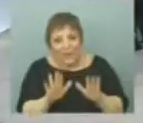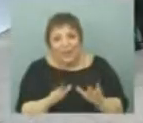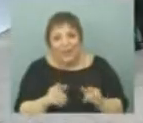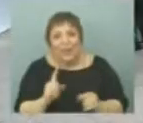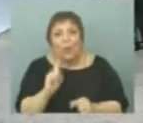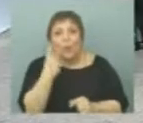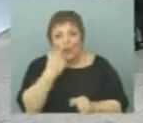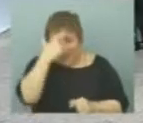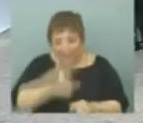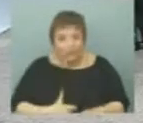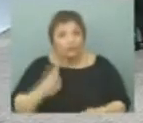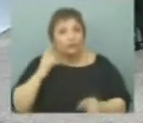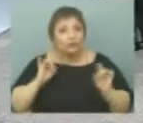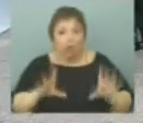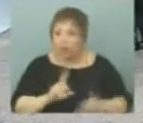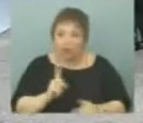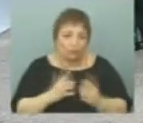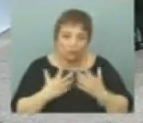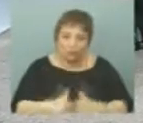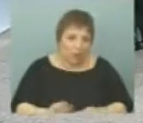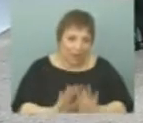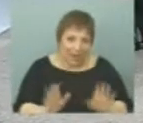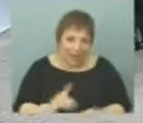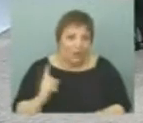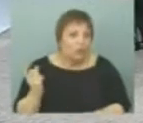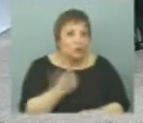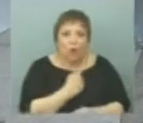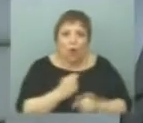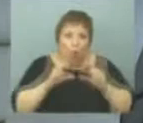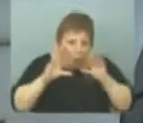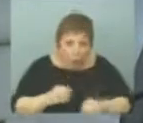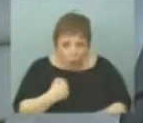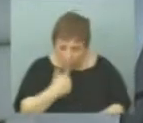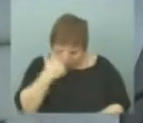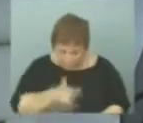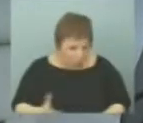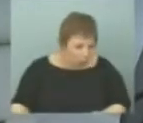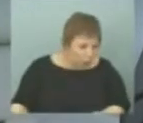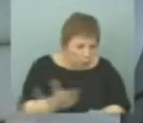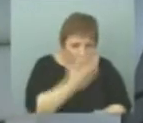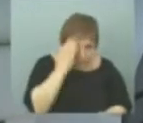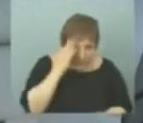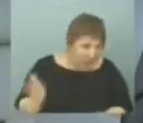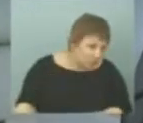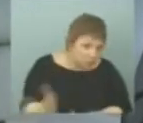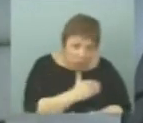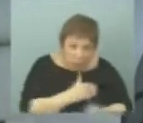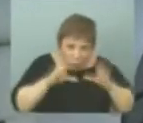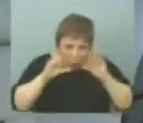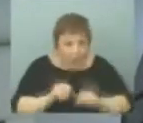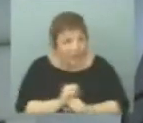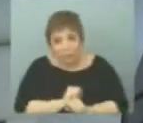unipersonales no funcionan. Nadie es capaz de hacer todo, nadie es capaz de saber todo, nadie es capaz de saber